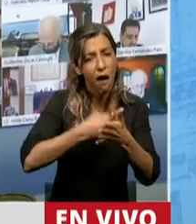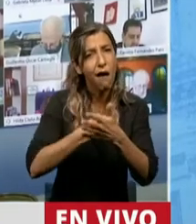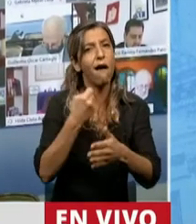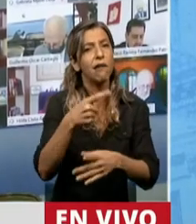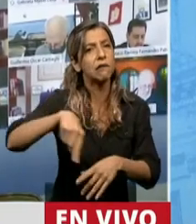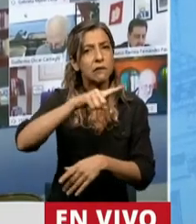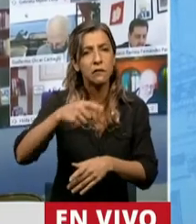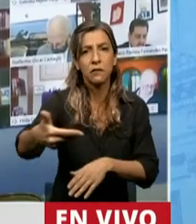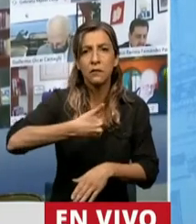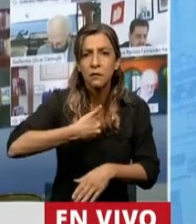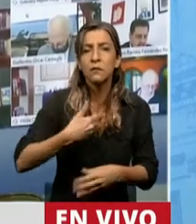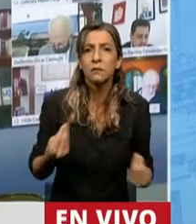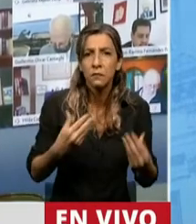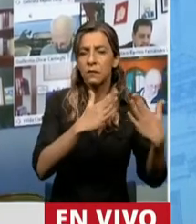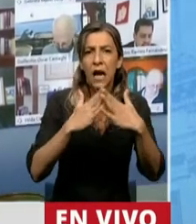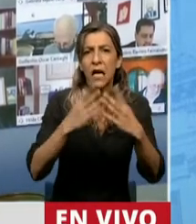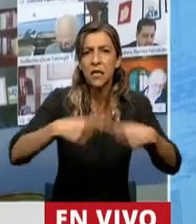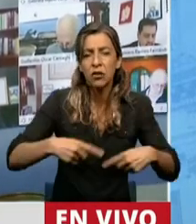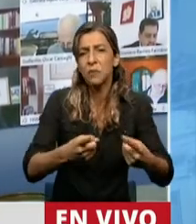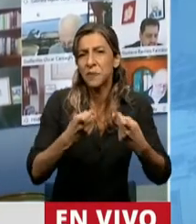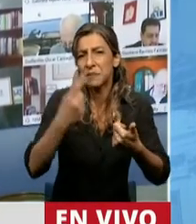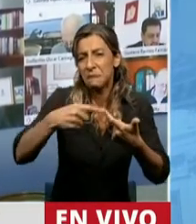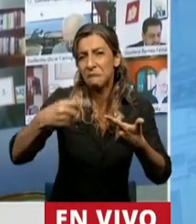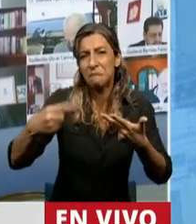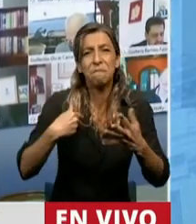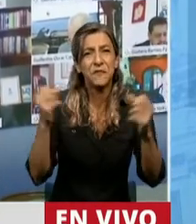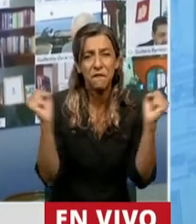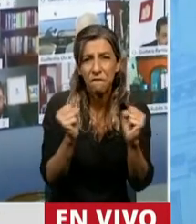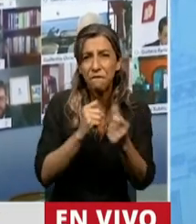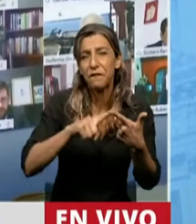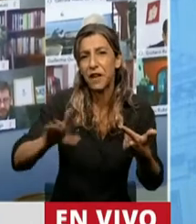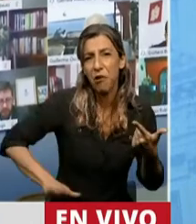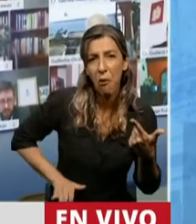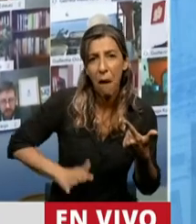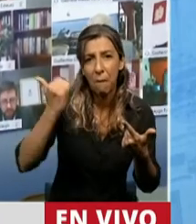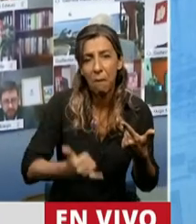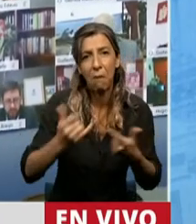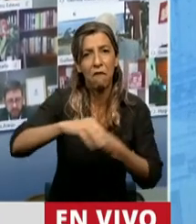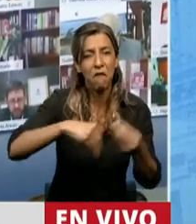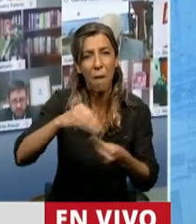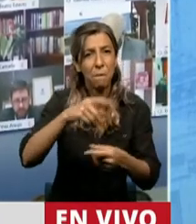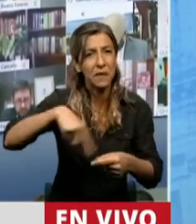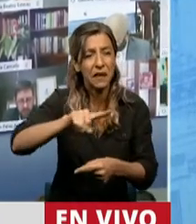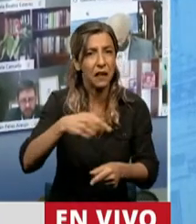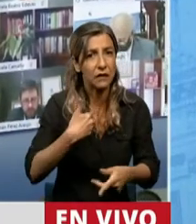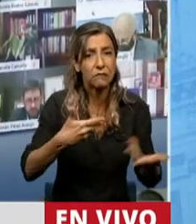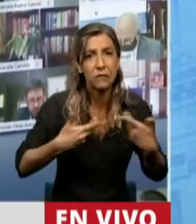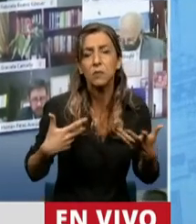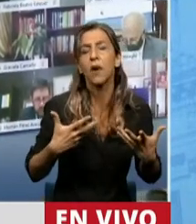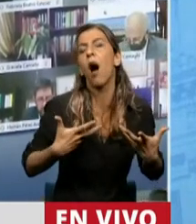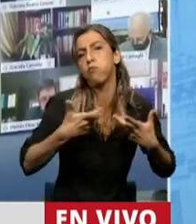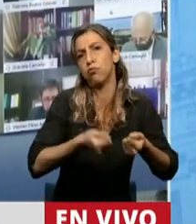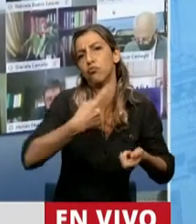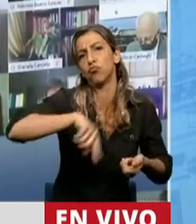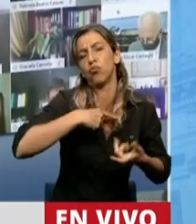plantear todos los padecimientos que tienen, pasando frío, hambre, con sus familias allí. Como también en muchos